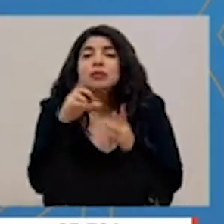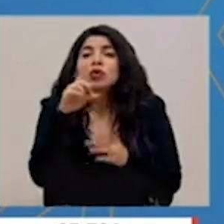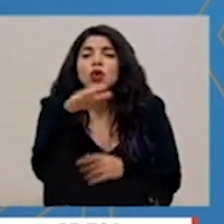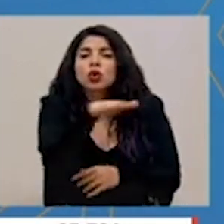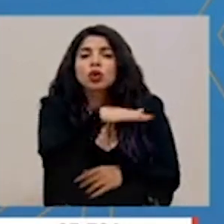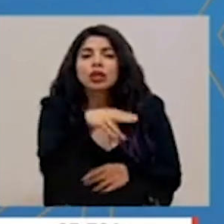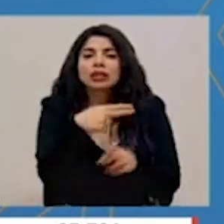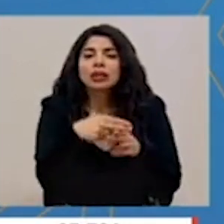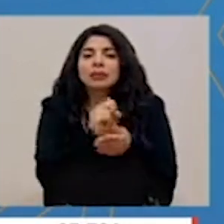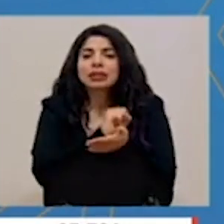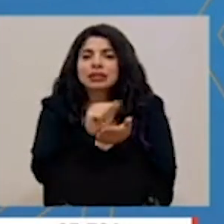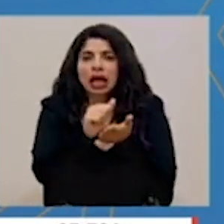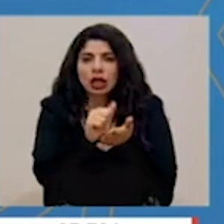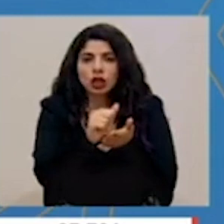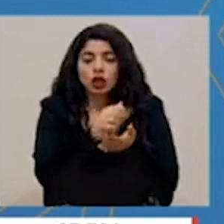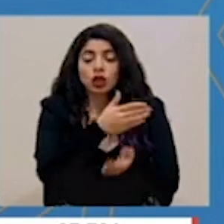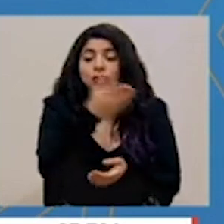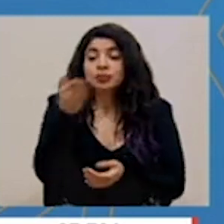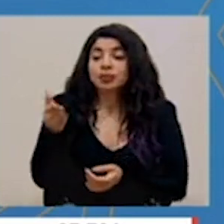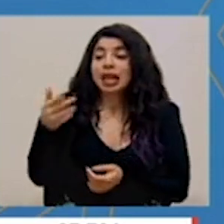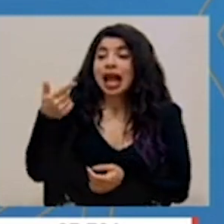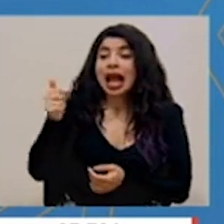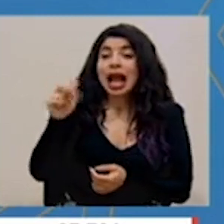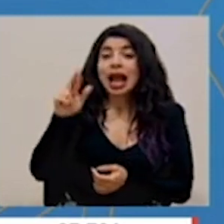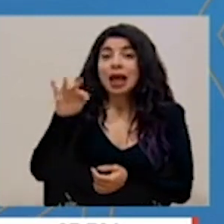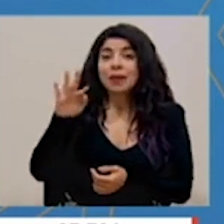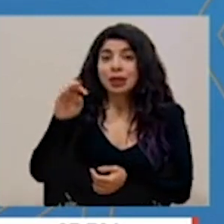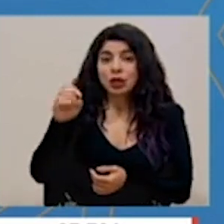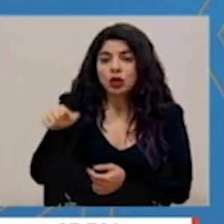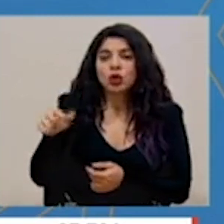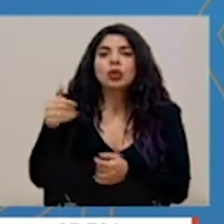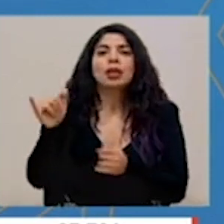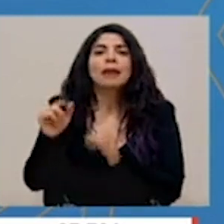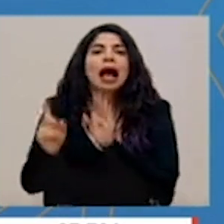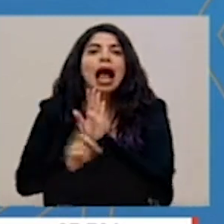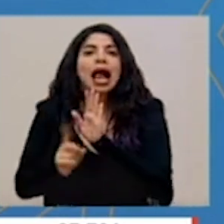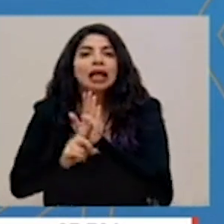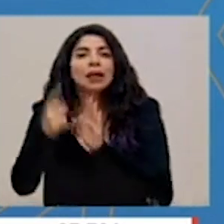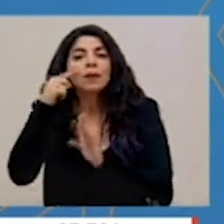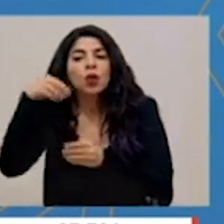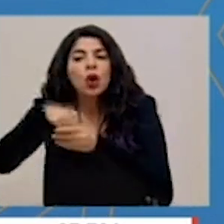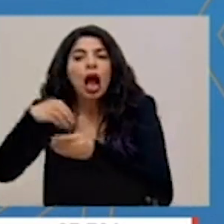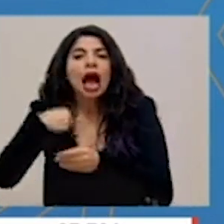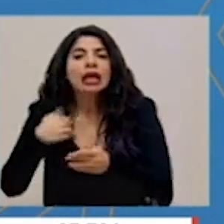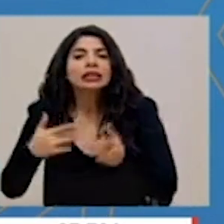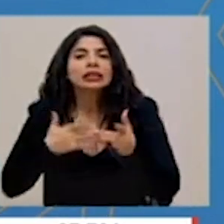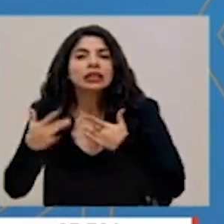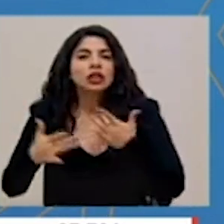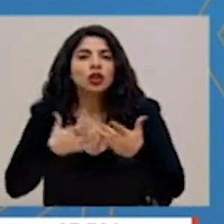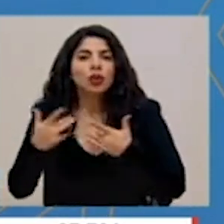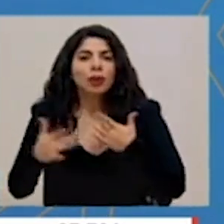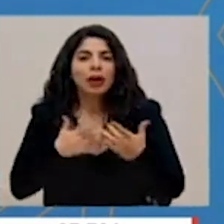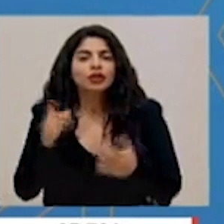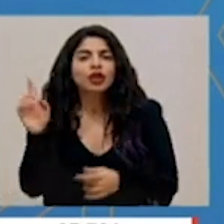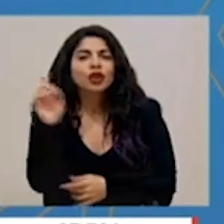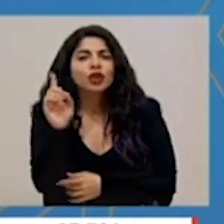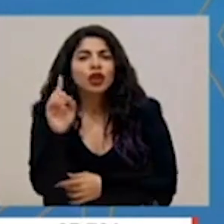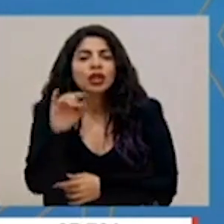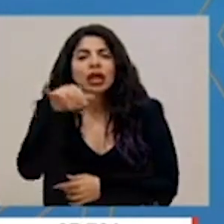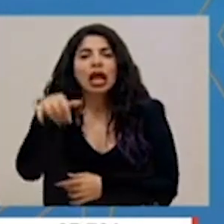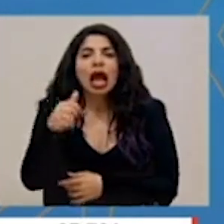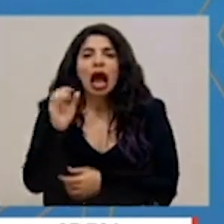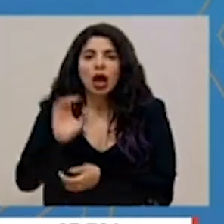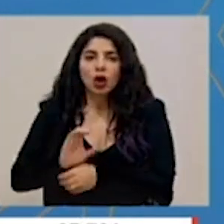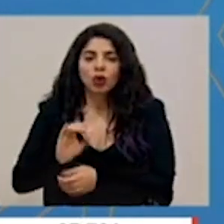Antonio. Y en el caso de Garavito, también mantiene alerta sindrómica en el distrito de Jacó.